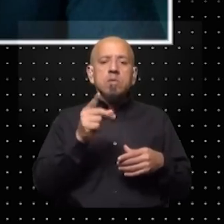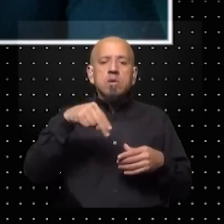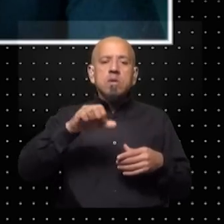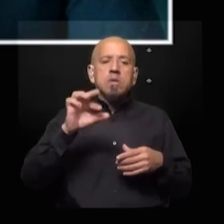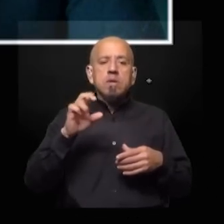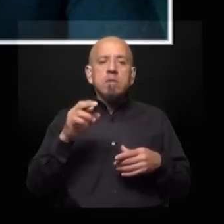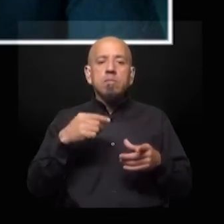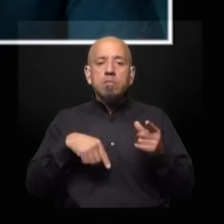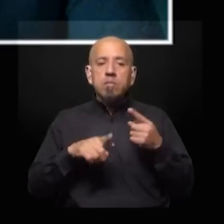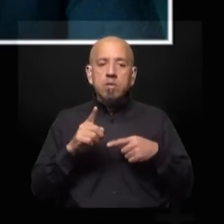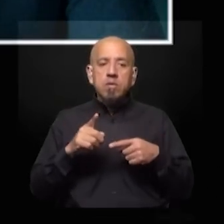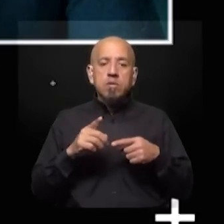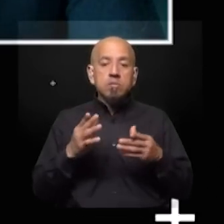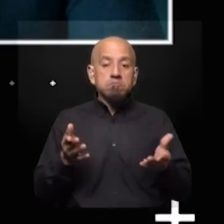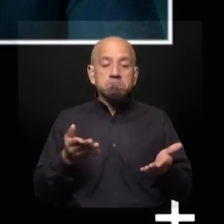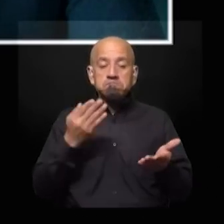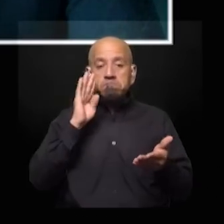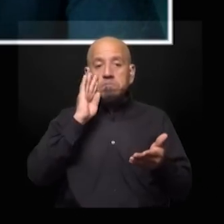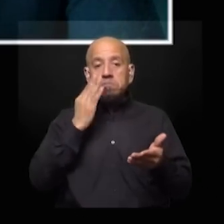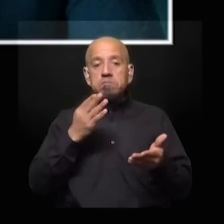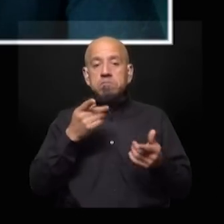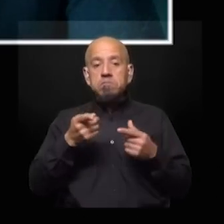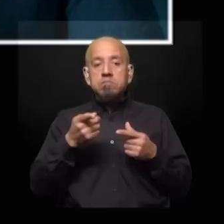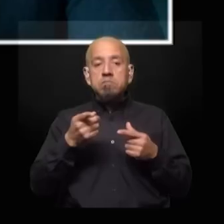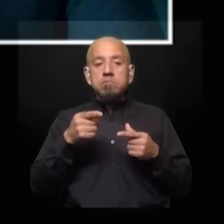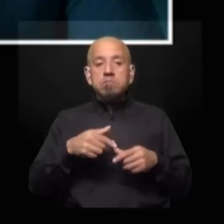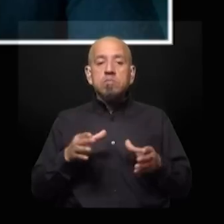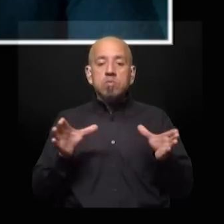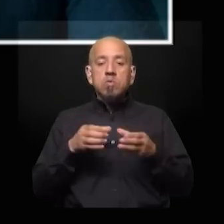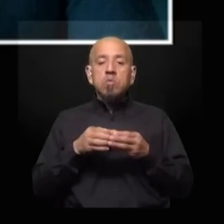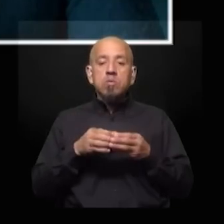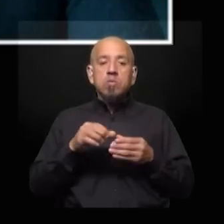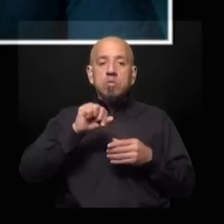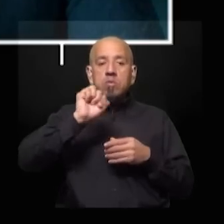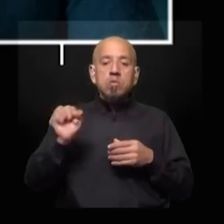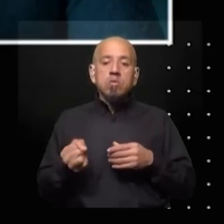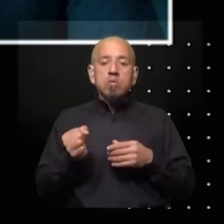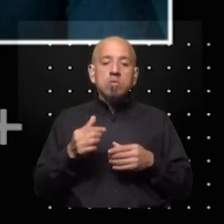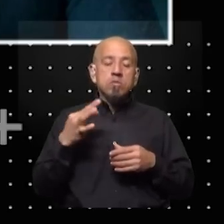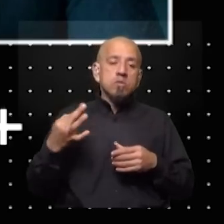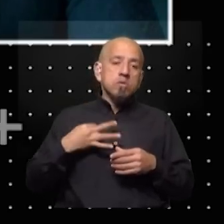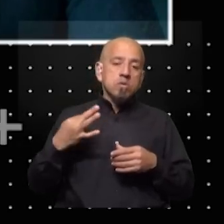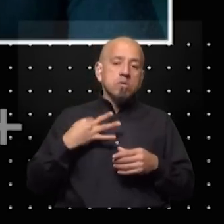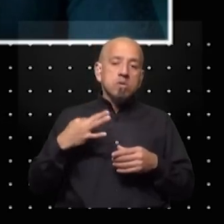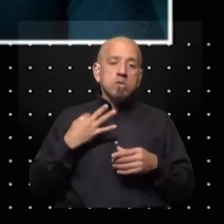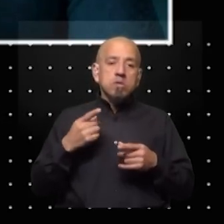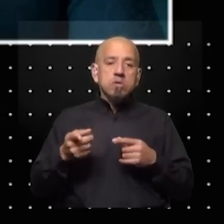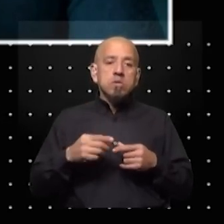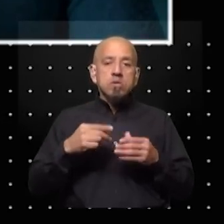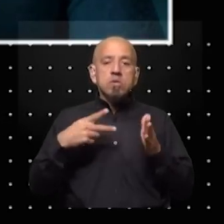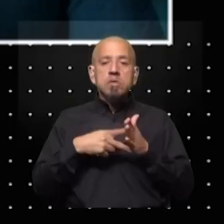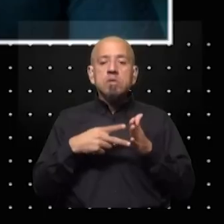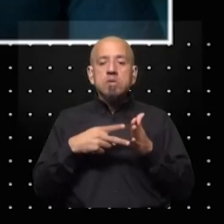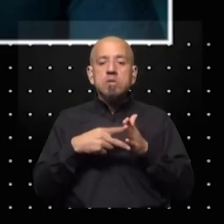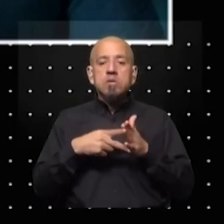pero ni siquiera se tenía conocimiento de que la presencia de este grupo en África es de larga data no solamente en África lo sabemos en Siria también larga